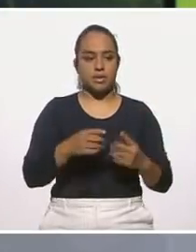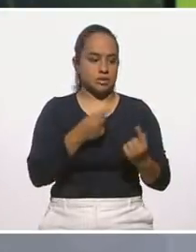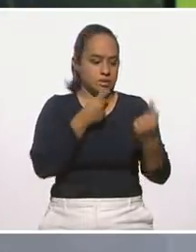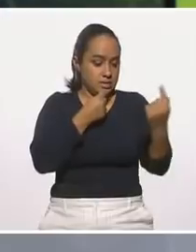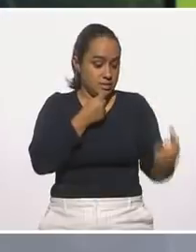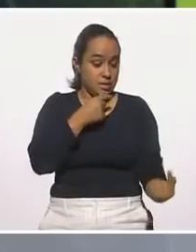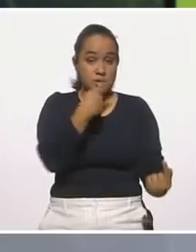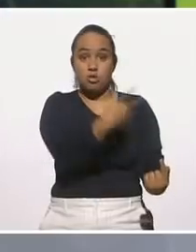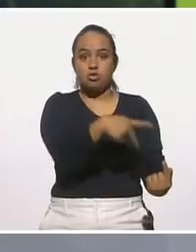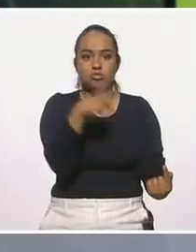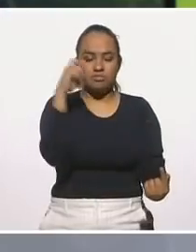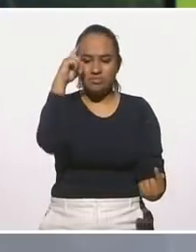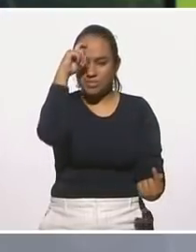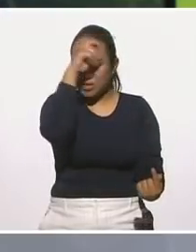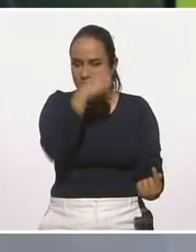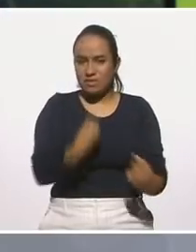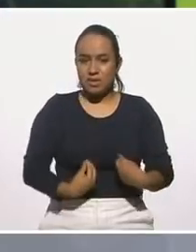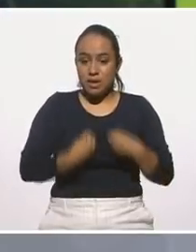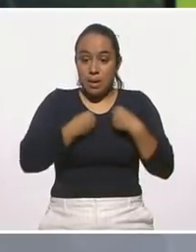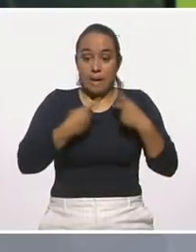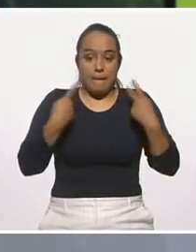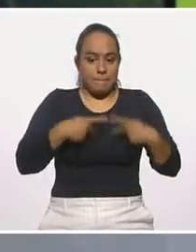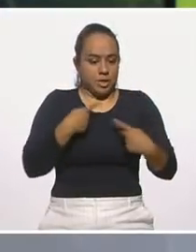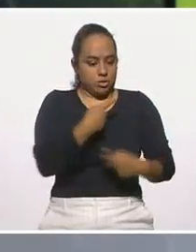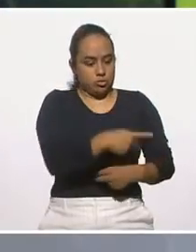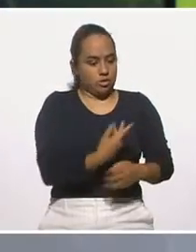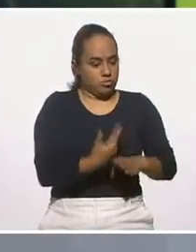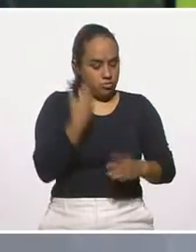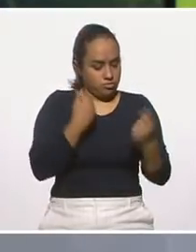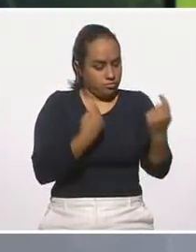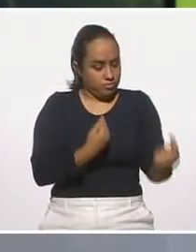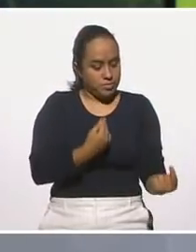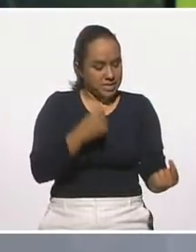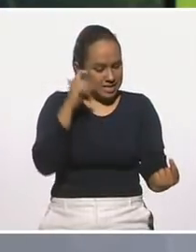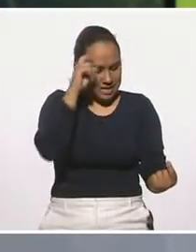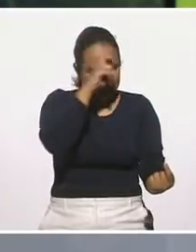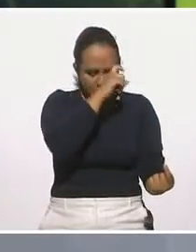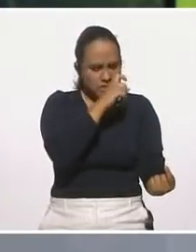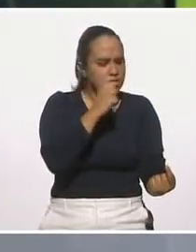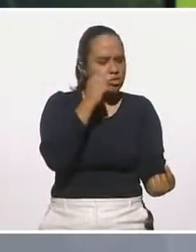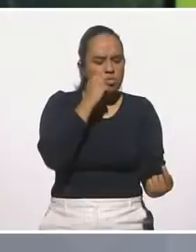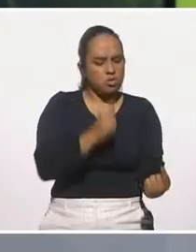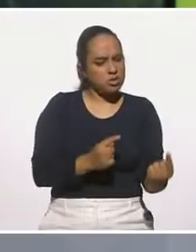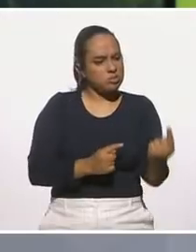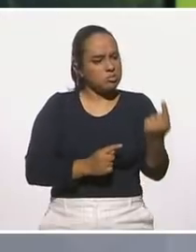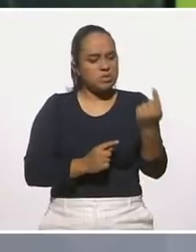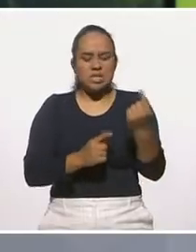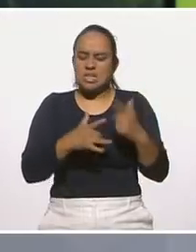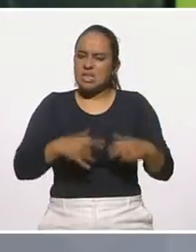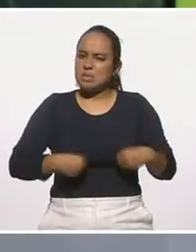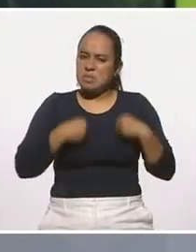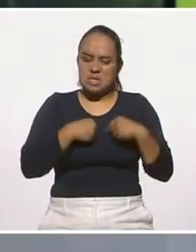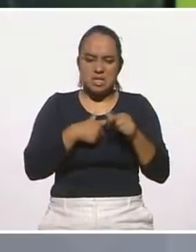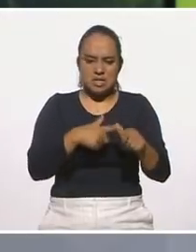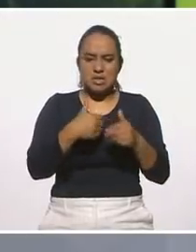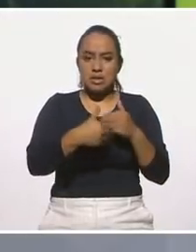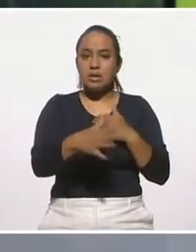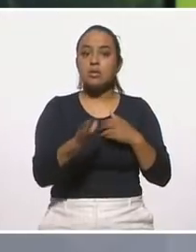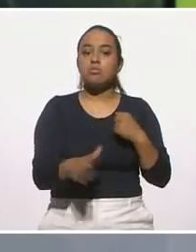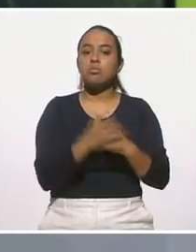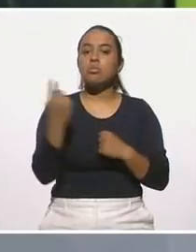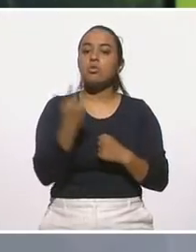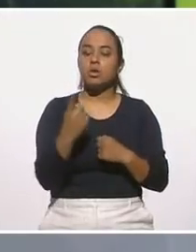difíciles, personas que han tenido infancias difíciles salieron adelante porque hubo estos... este